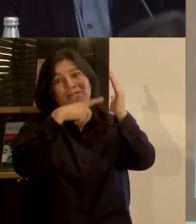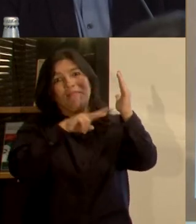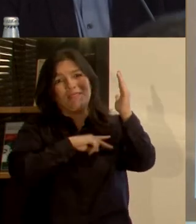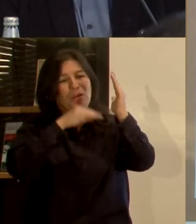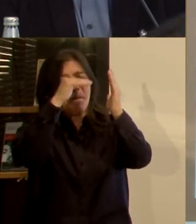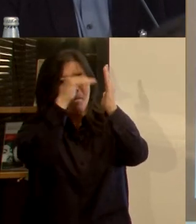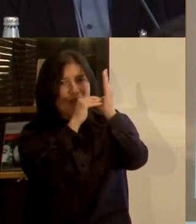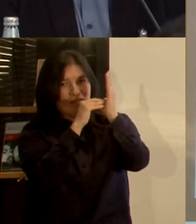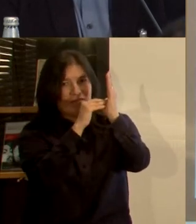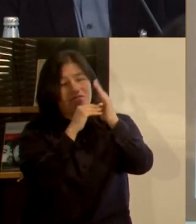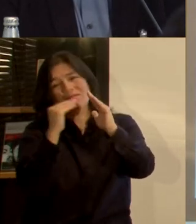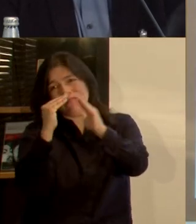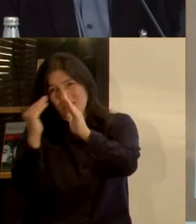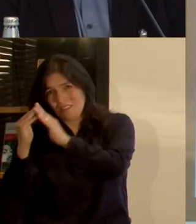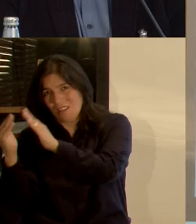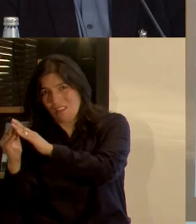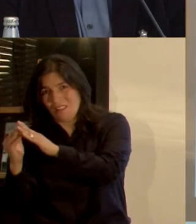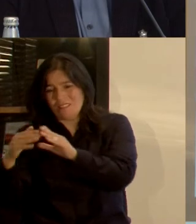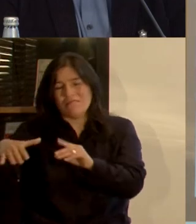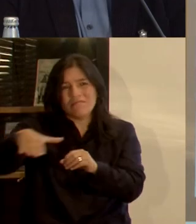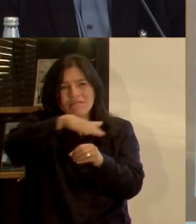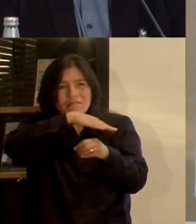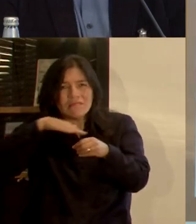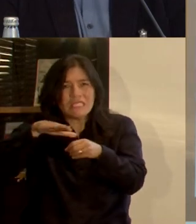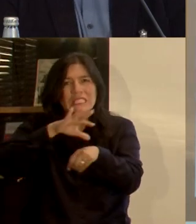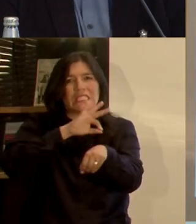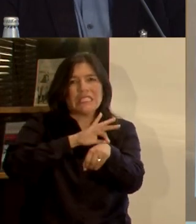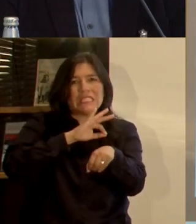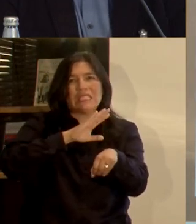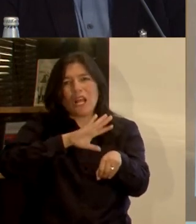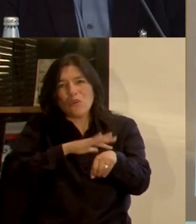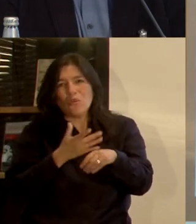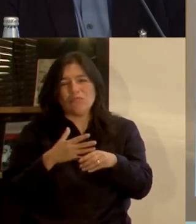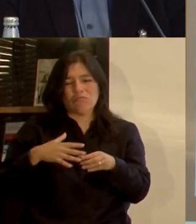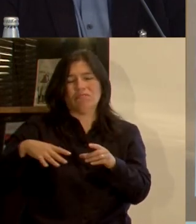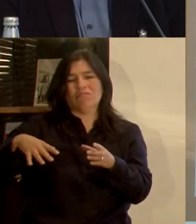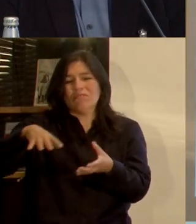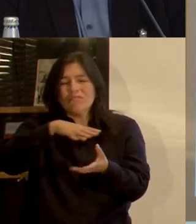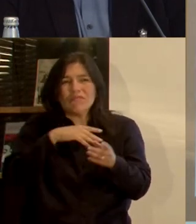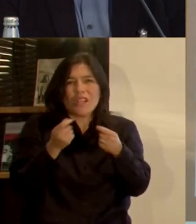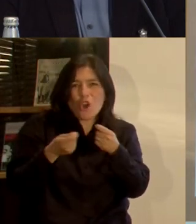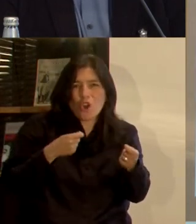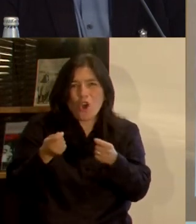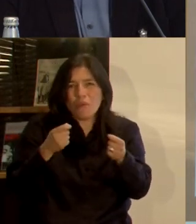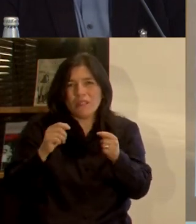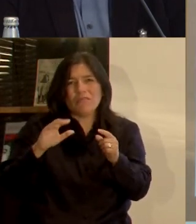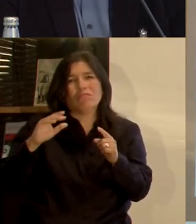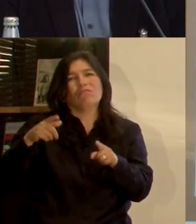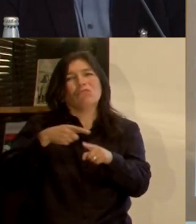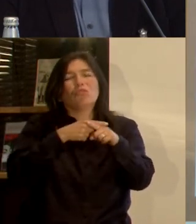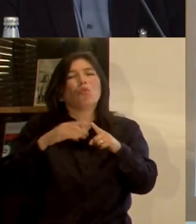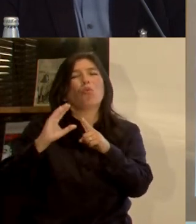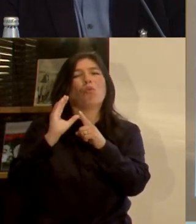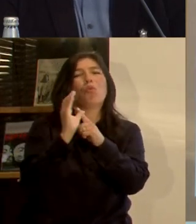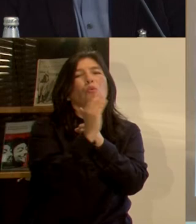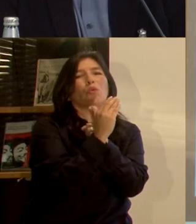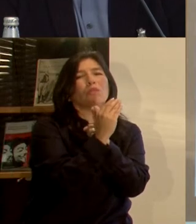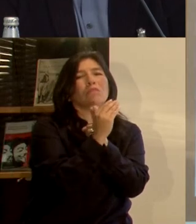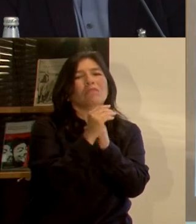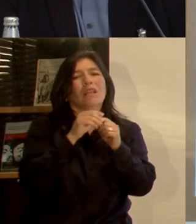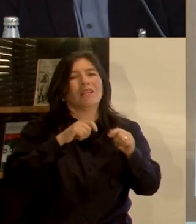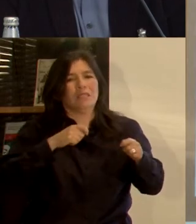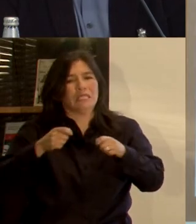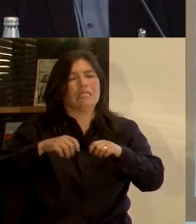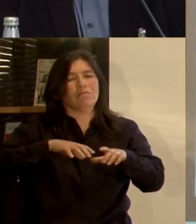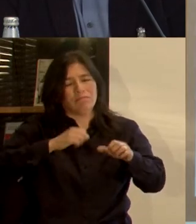vivienda y entorno, en salud y medio ambiente, en condiciones socioculturales, quizá en ambiente de negocio un poquito más distribuido